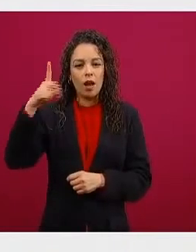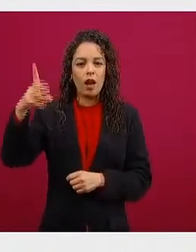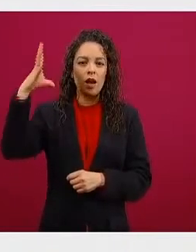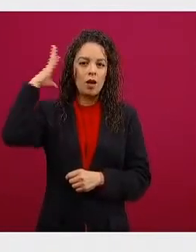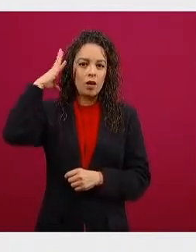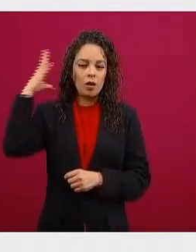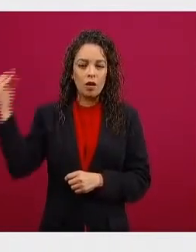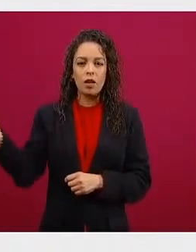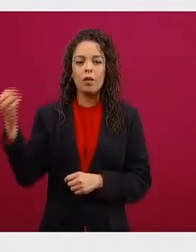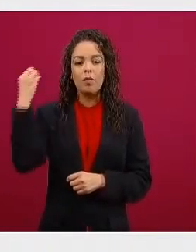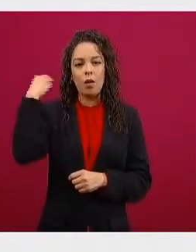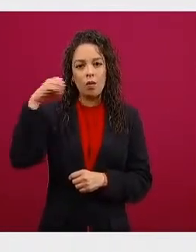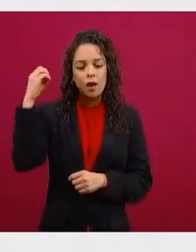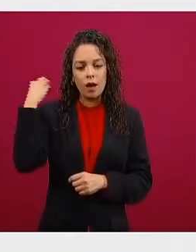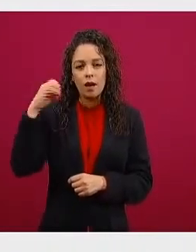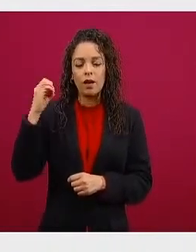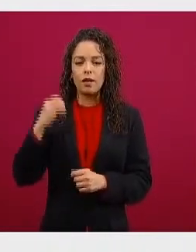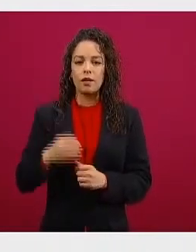Oaxaca